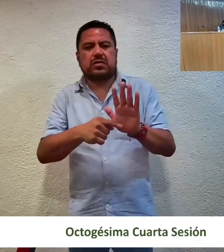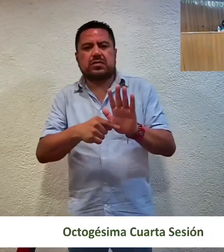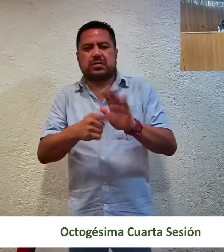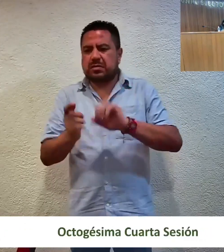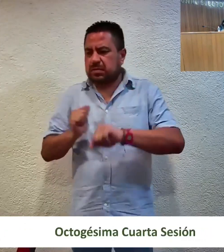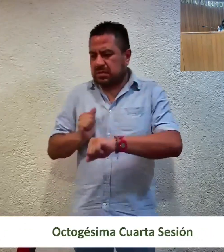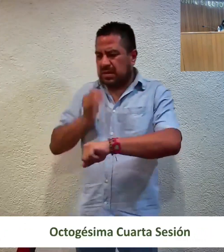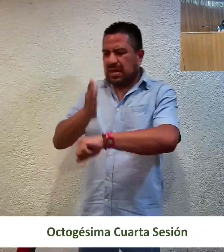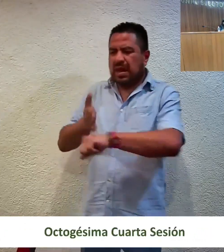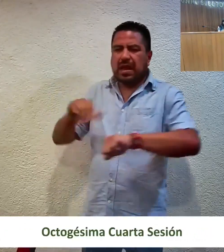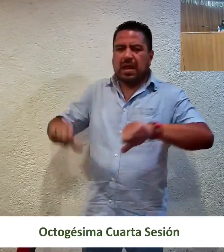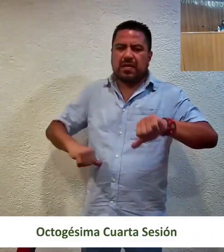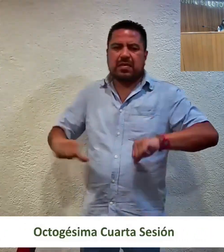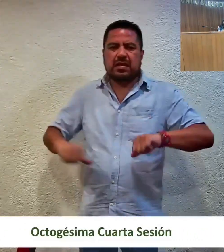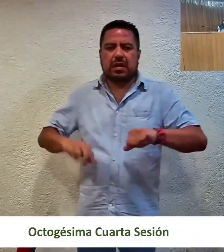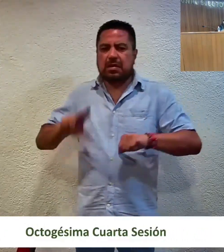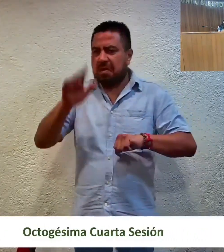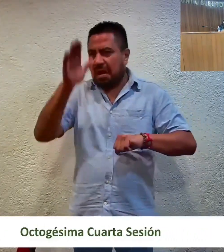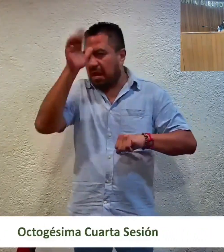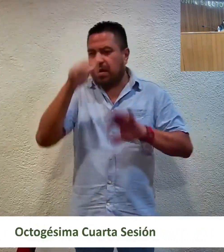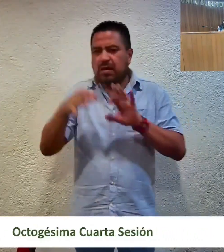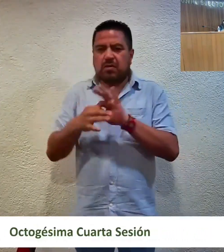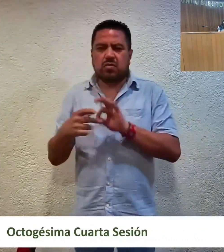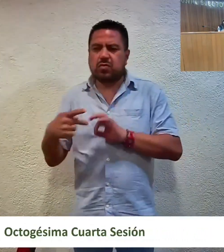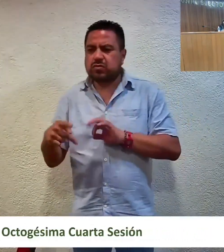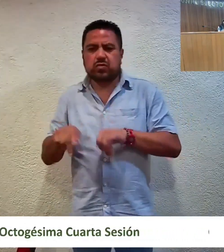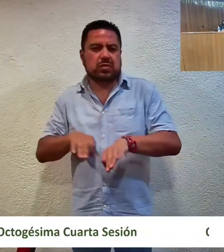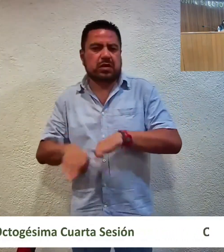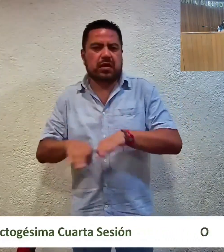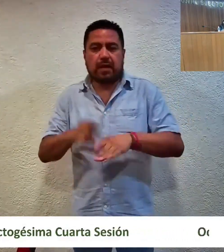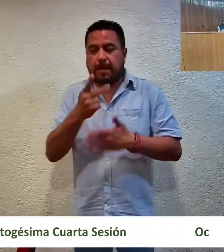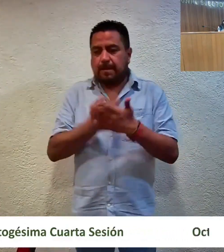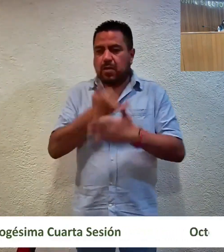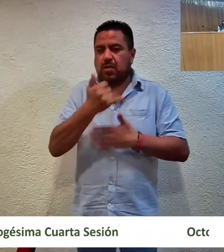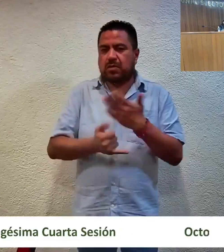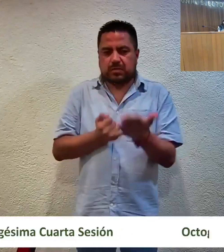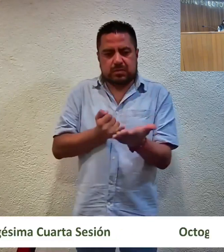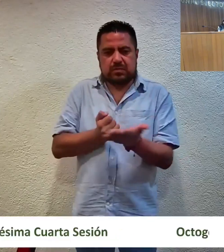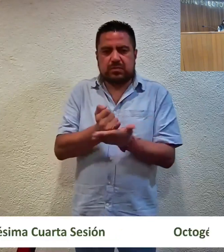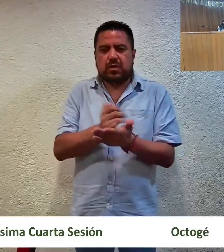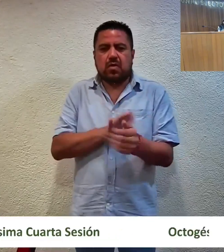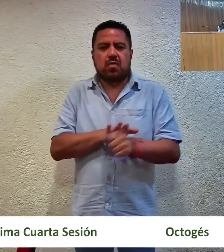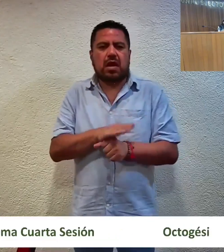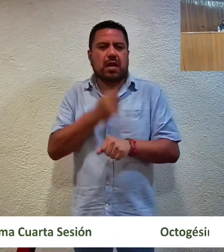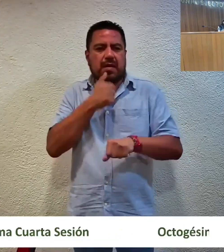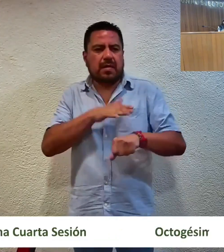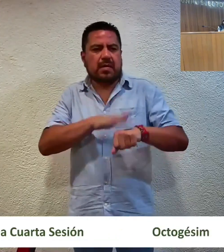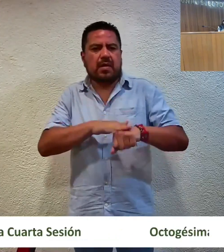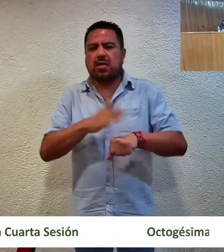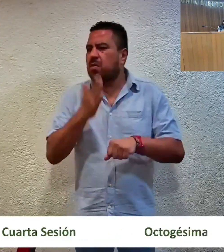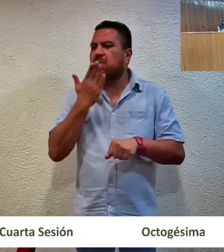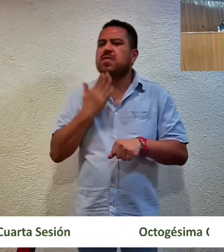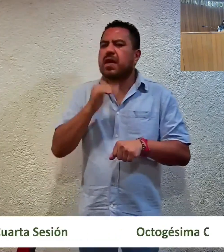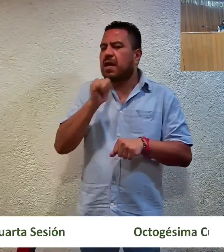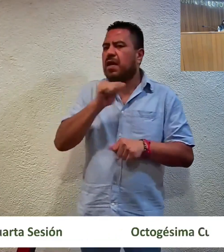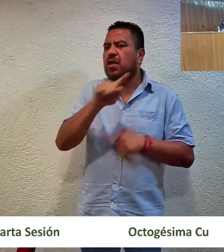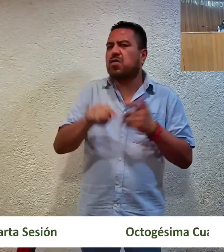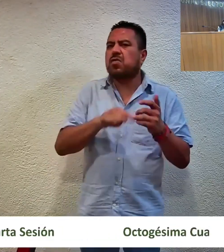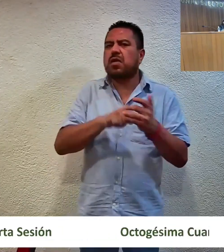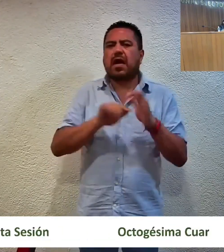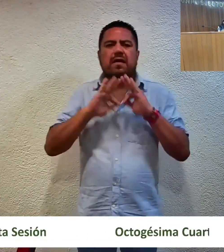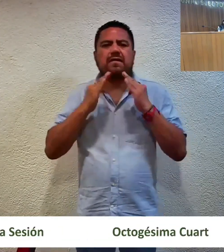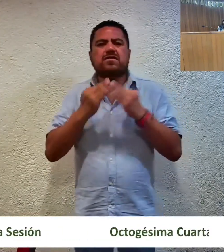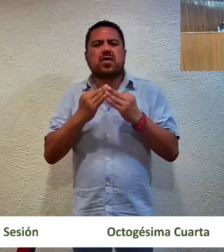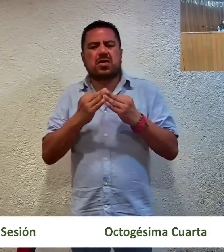quejosas actividades que no son acordes a sus funciones en el proyecto se determina que no se advierten las circunstancias de tiempo modo y lugar de